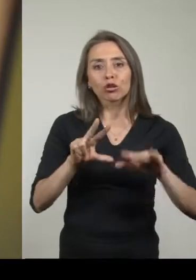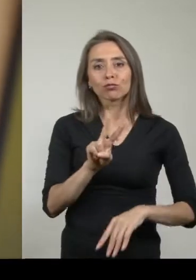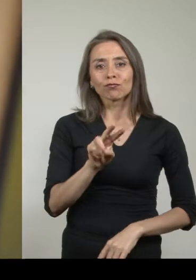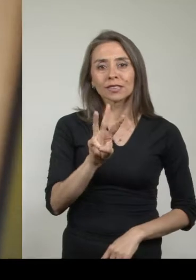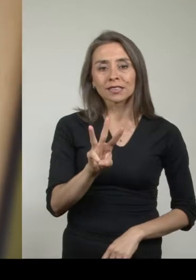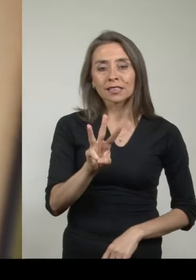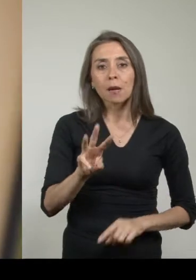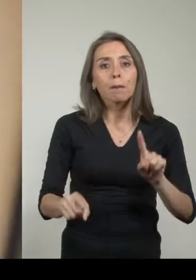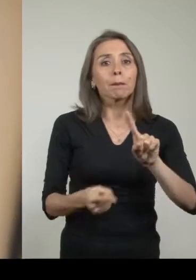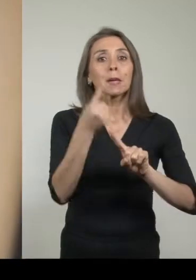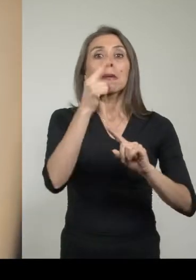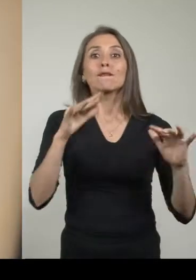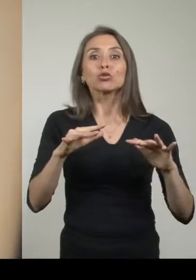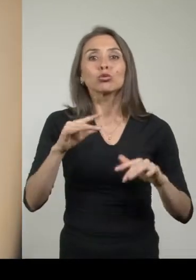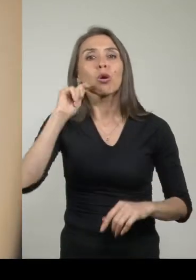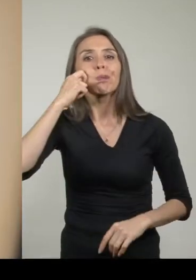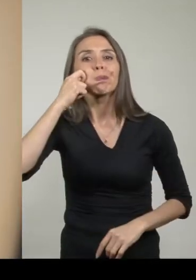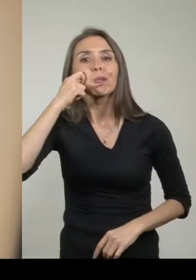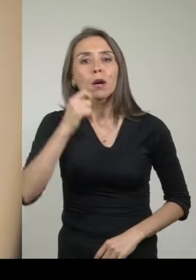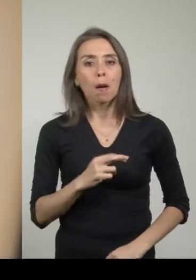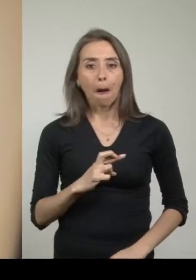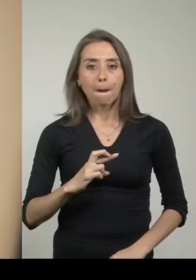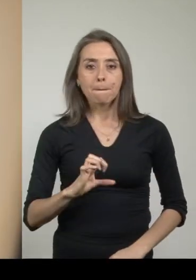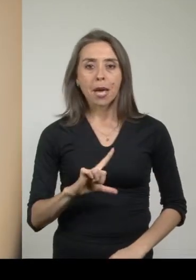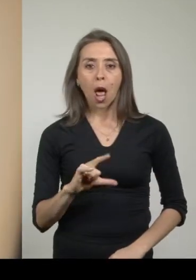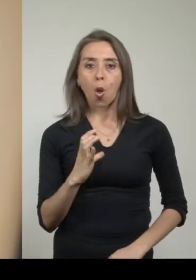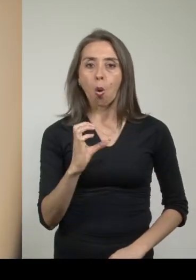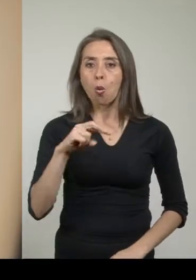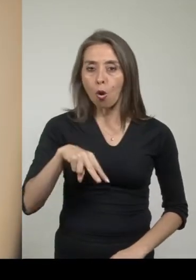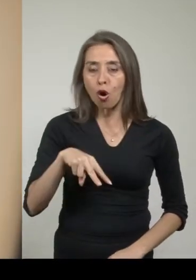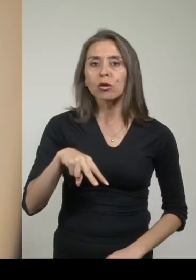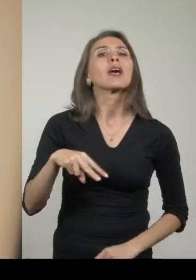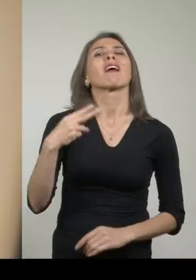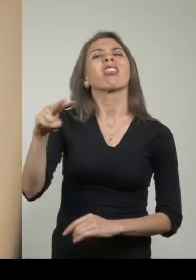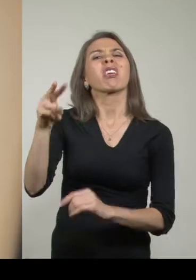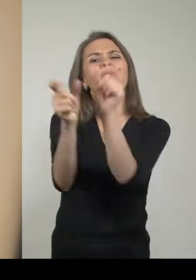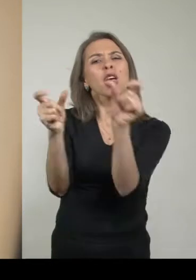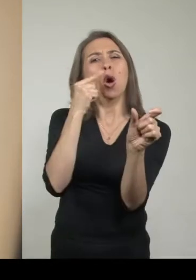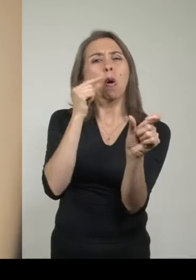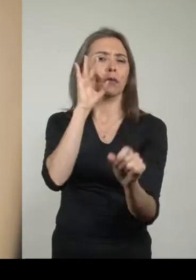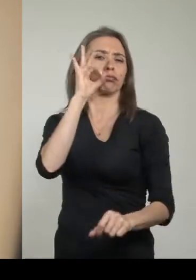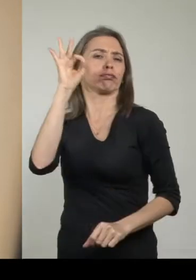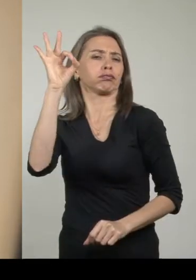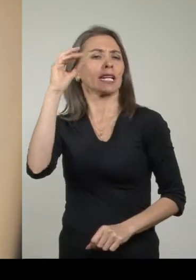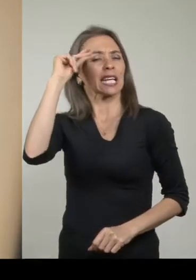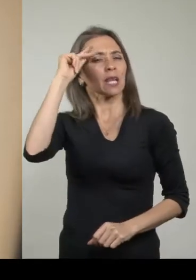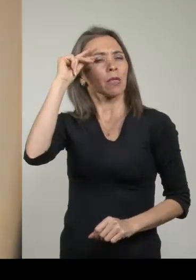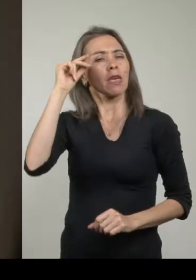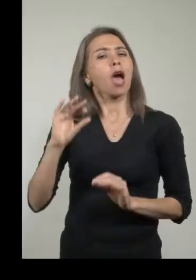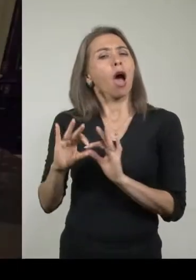se empezó a usar por primera vez el apodo de pelucón aplicado a ciertos hombres de alta posición y de ideas